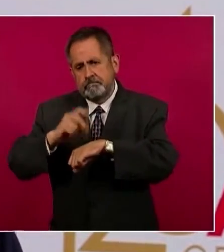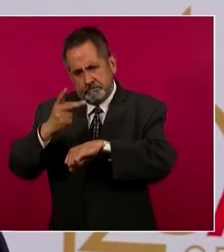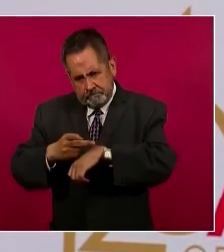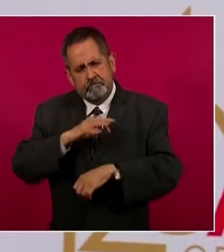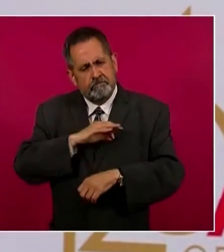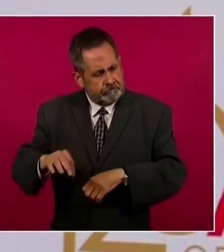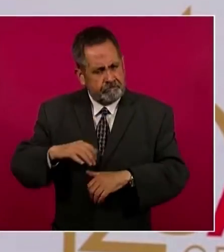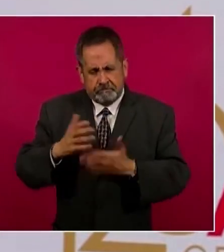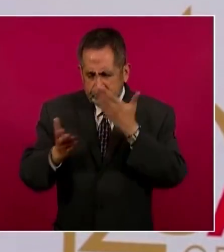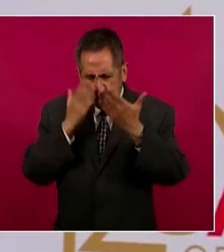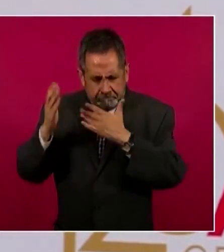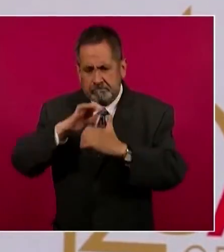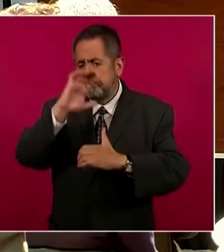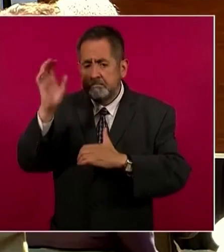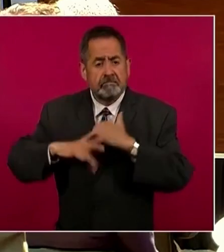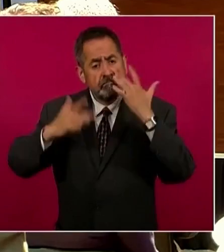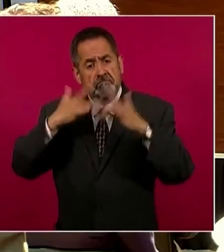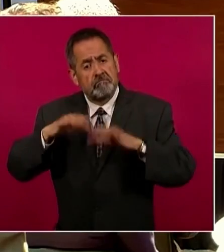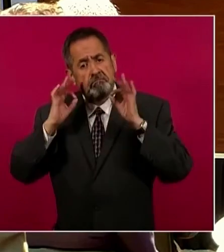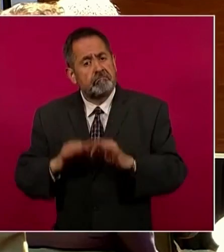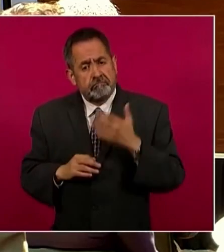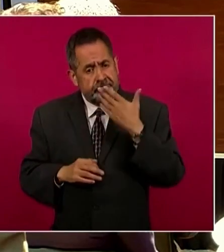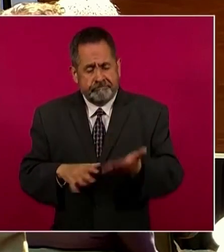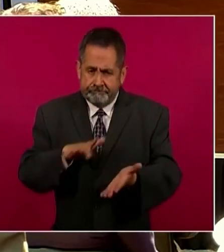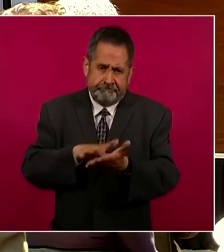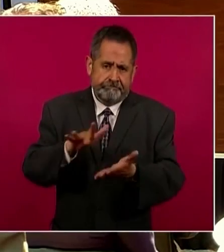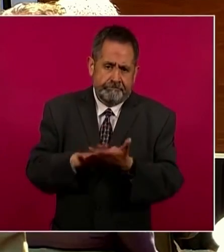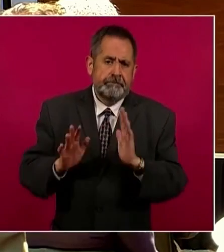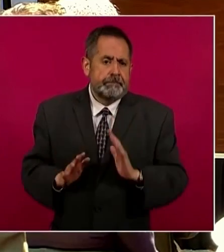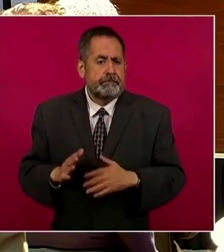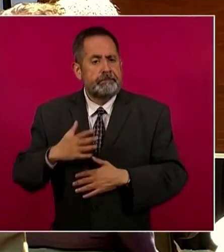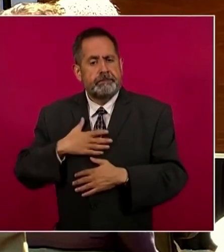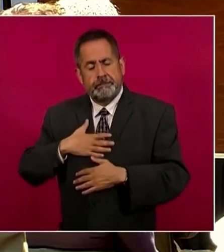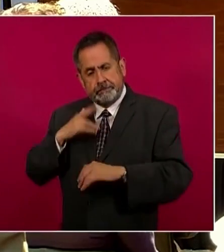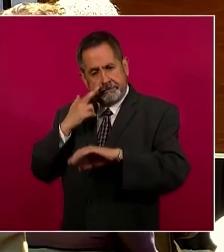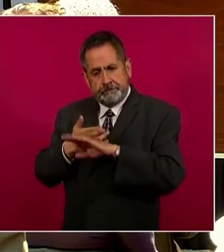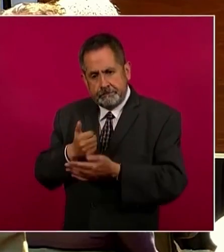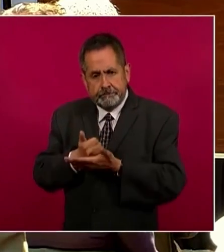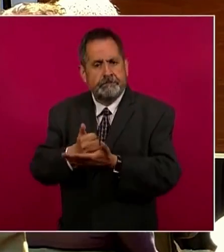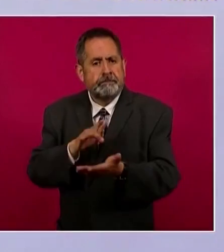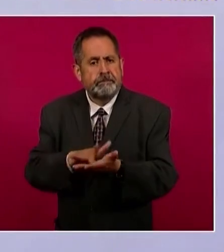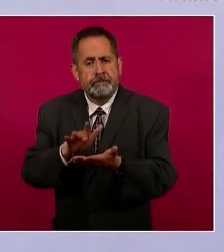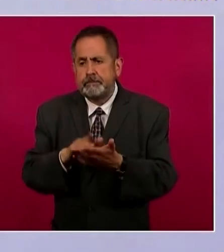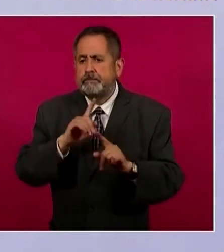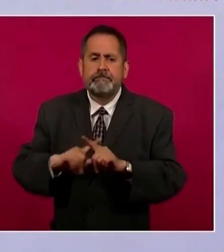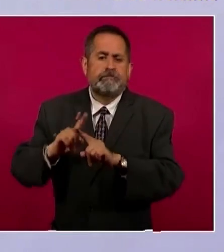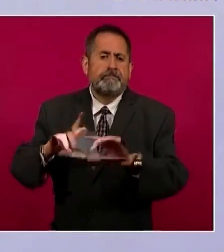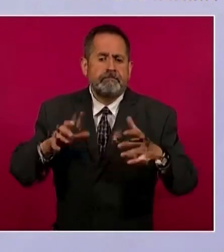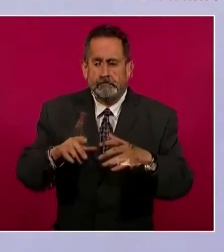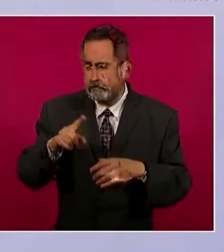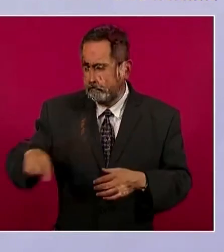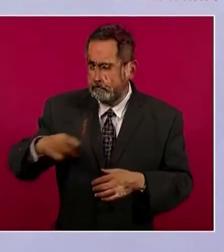incorporarse a la vida laboral. Pero en el mismo sentido, tenemos que tomar la responsabilidad de ayudar a nuestros trabajadores en aspectos como